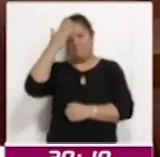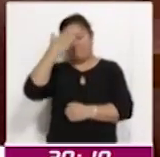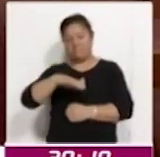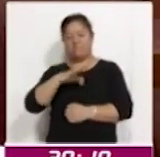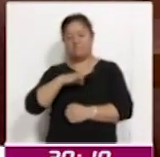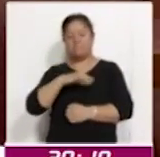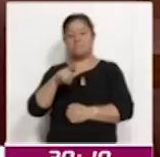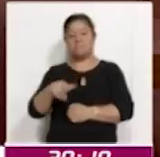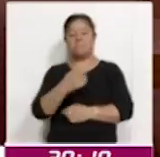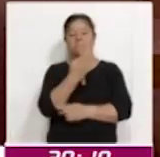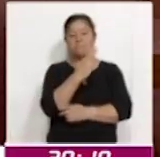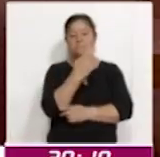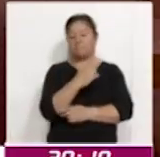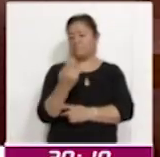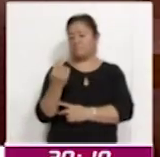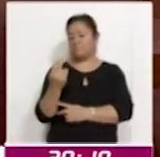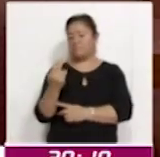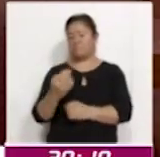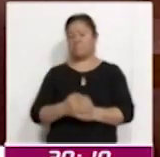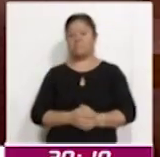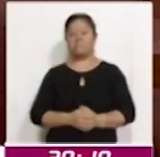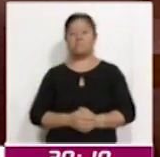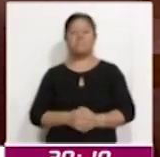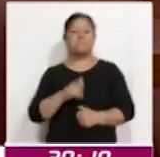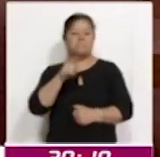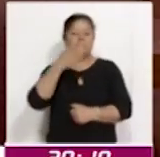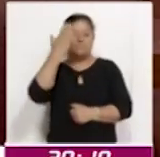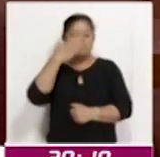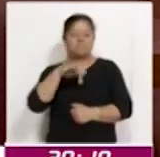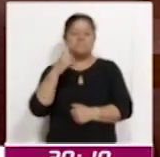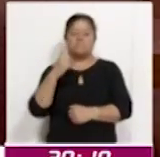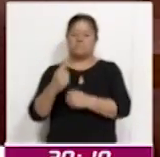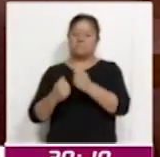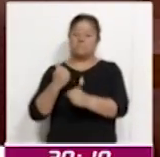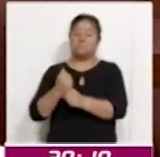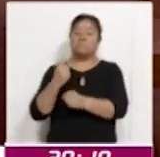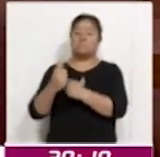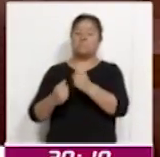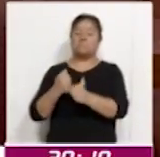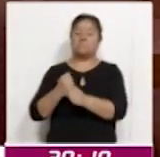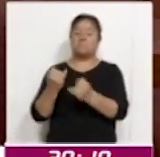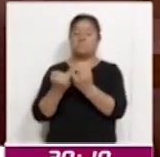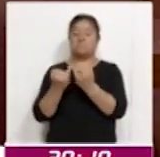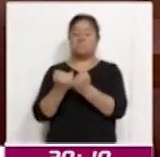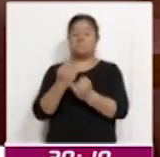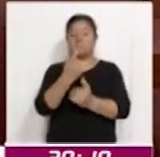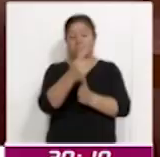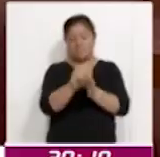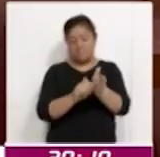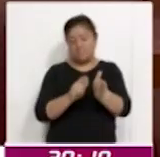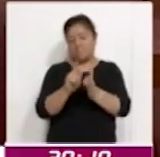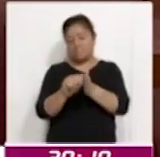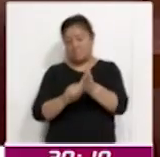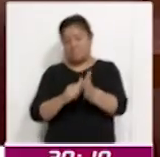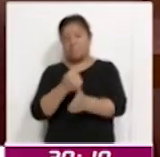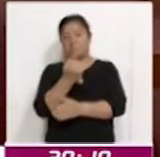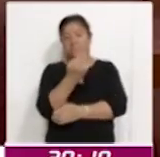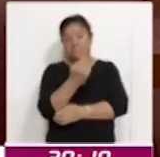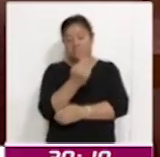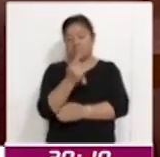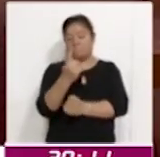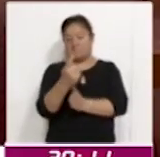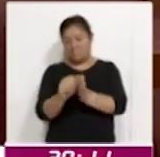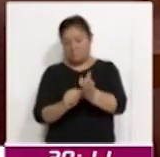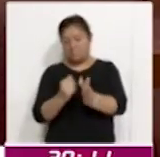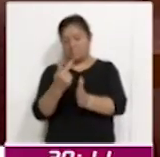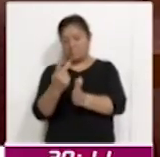de noviembre, tú sabes que cada 25 de cada mes se realiza pues esta campaña, que es una